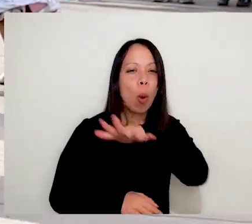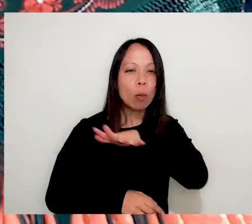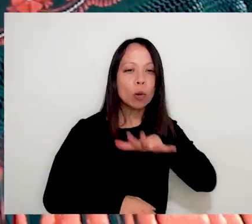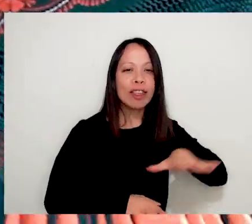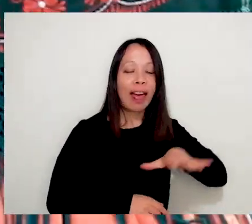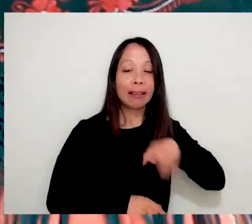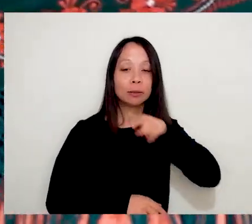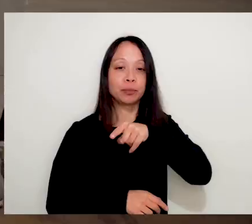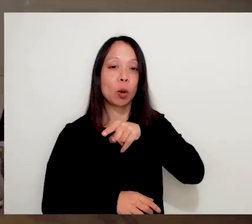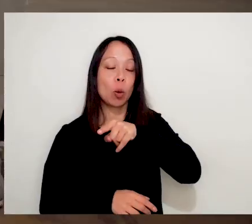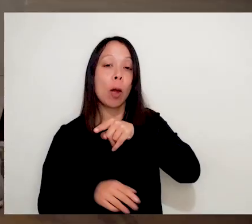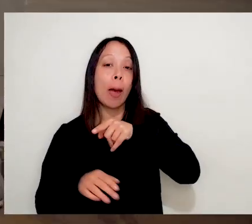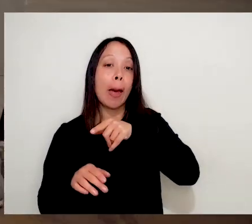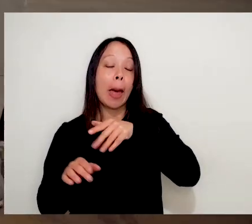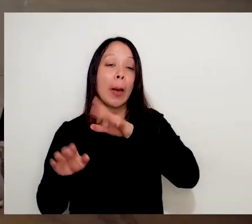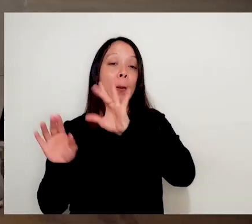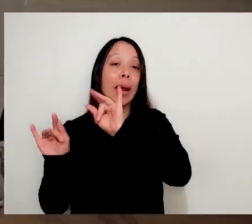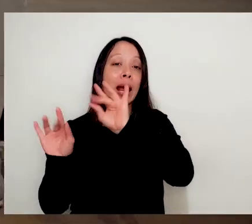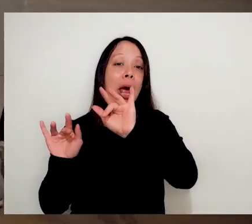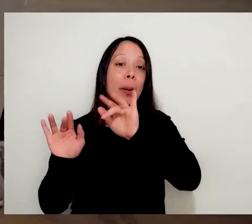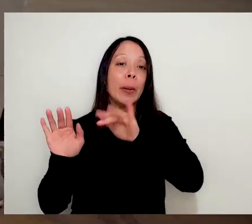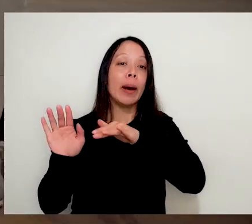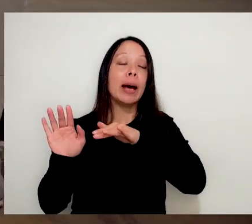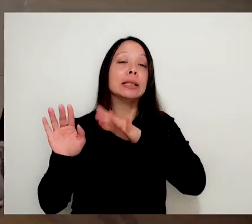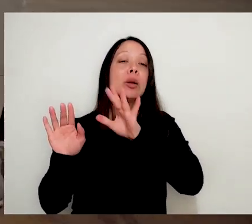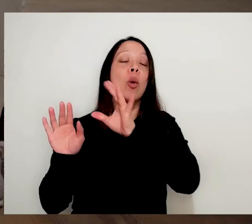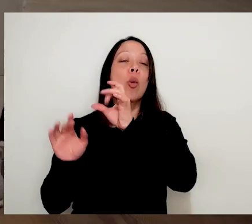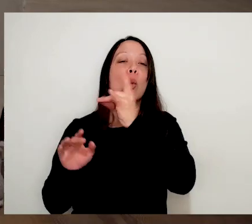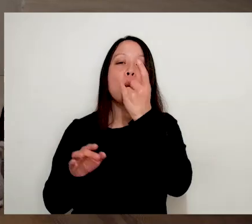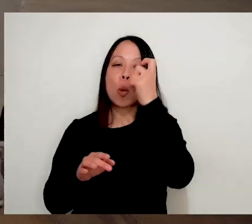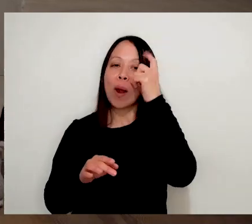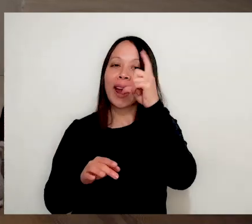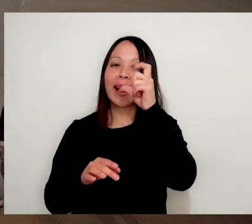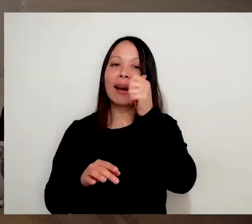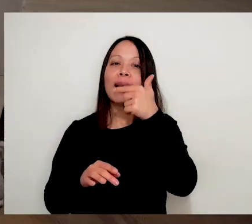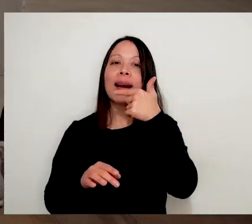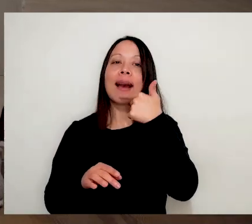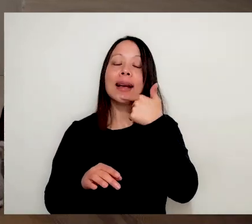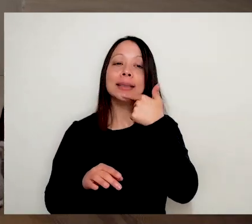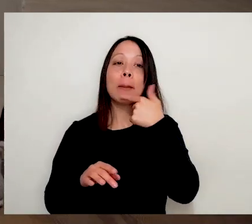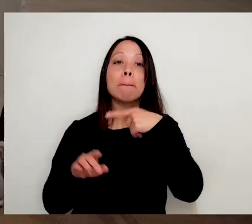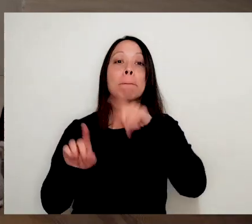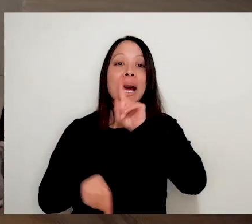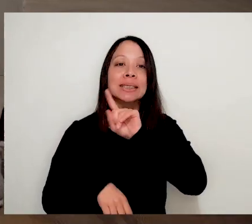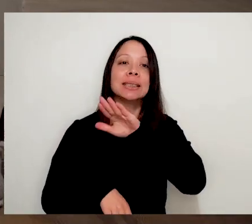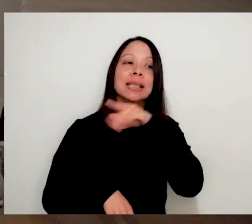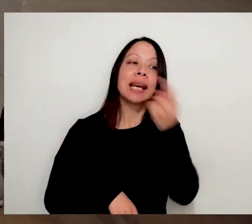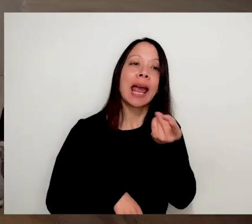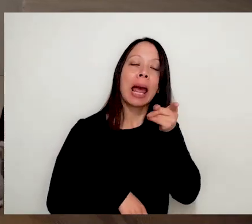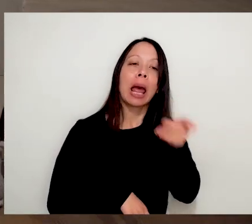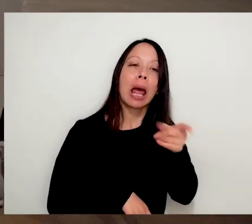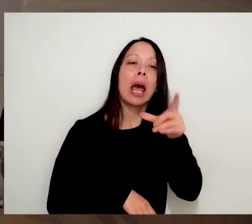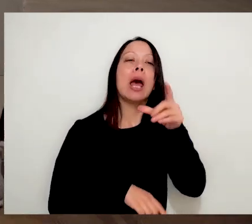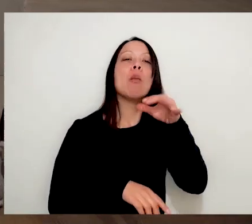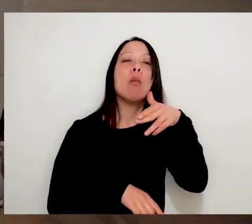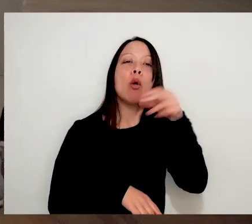con dos comunidades. Una que bailaba más cuecas y otra que bailaba más morenada. Lo que más conocíamos era caporales.